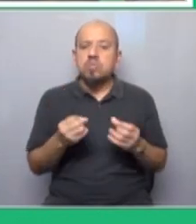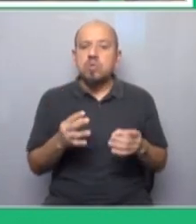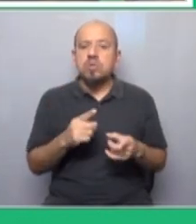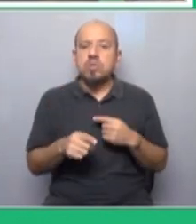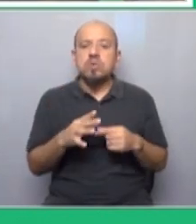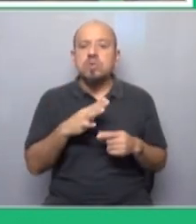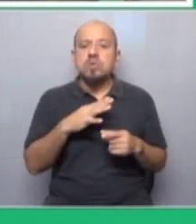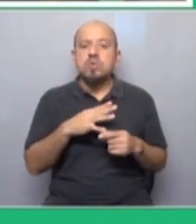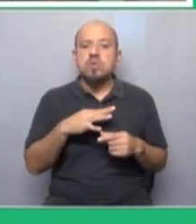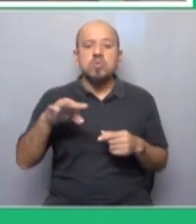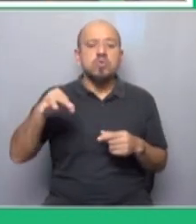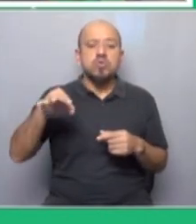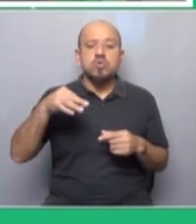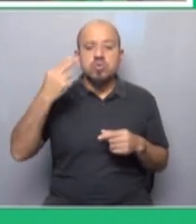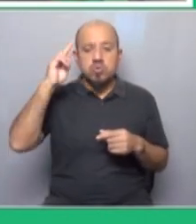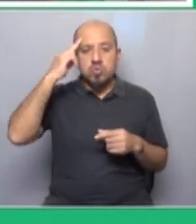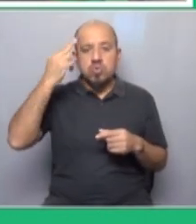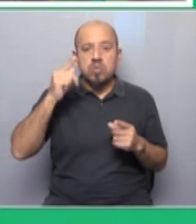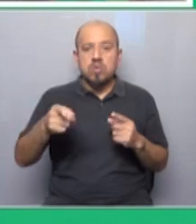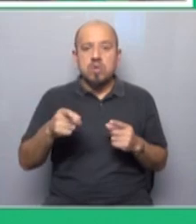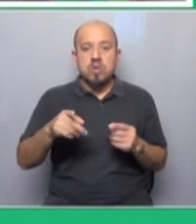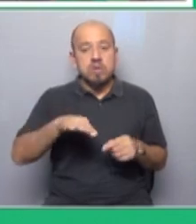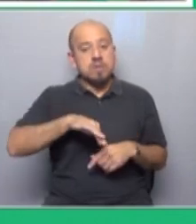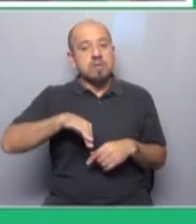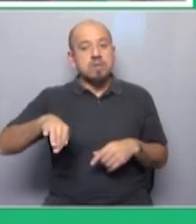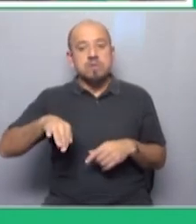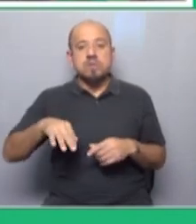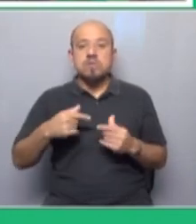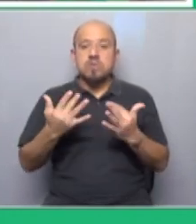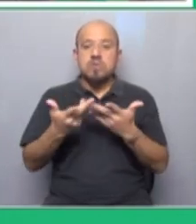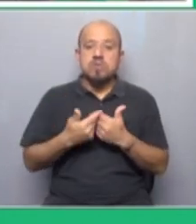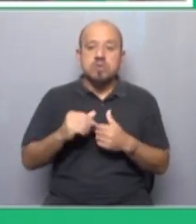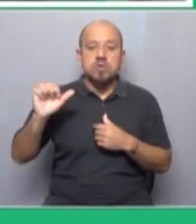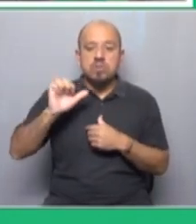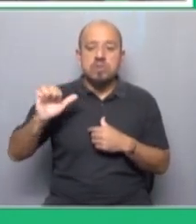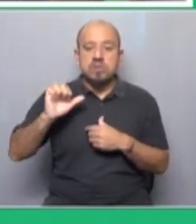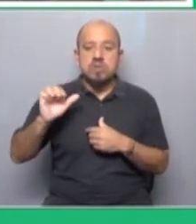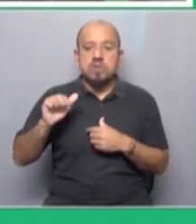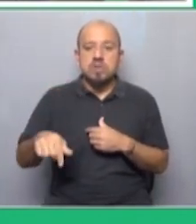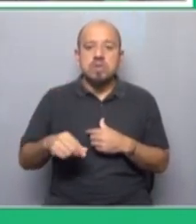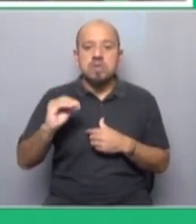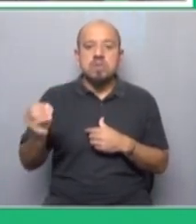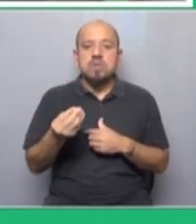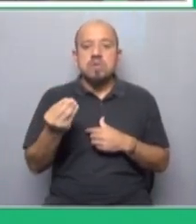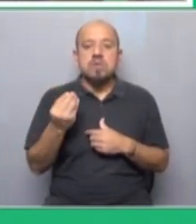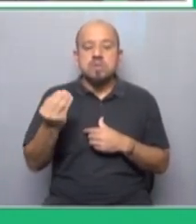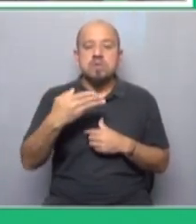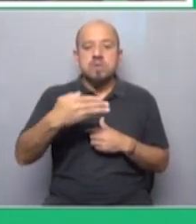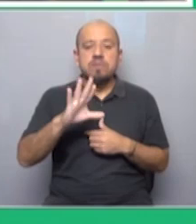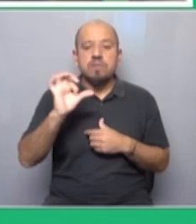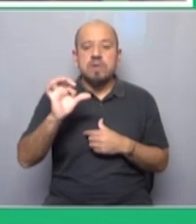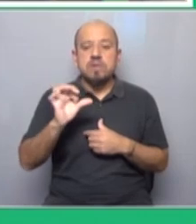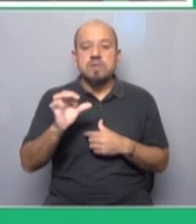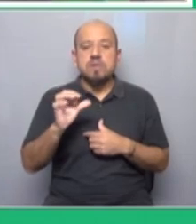ejemplo aparece un solo Uruguay que no desplaza al movimiento sindical desplaza a las organizaciones empresariales que acaban de perder su lugar en el banco de previsión